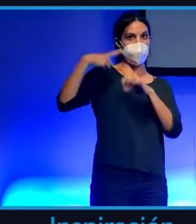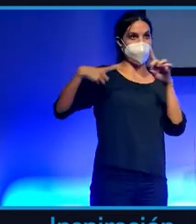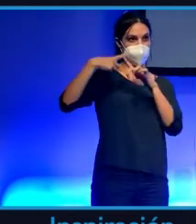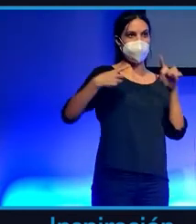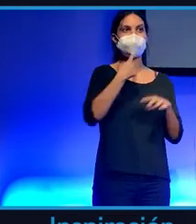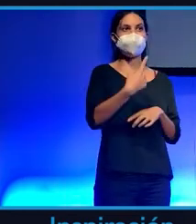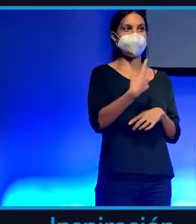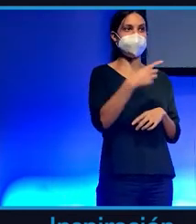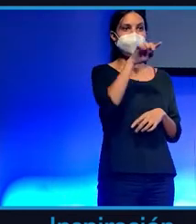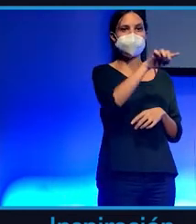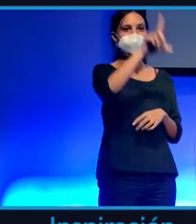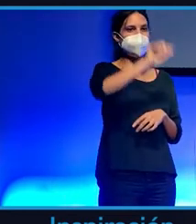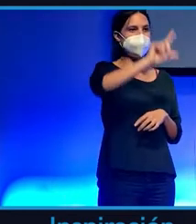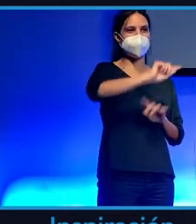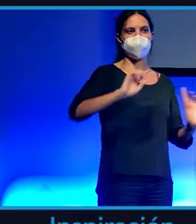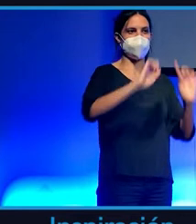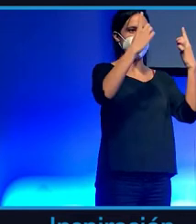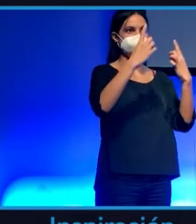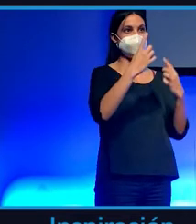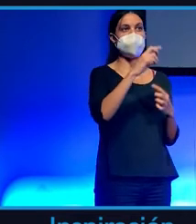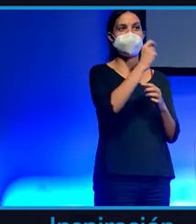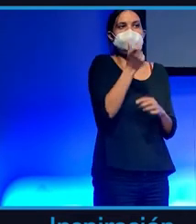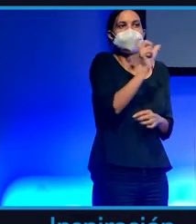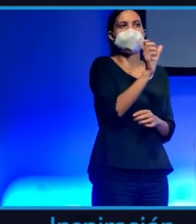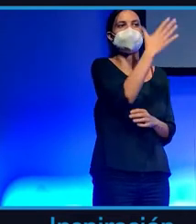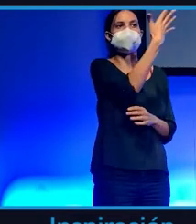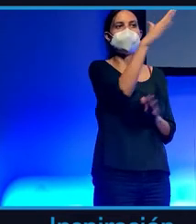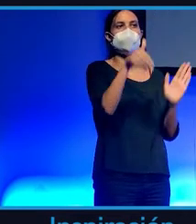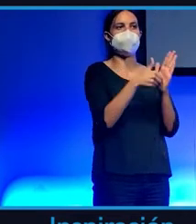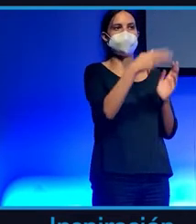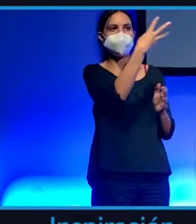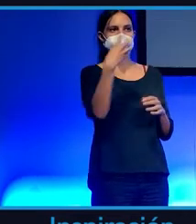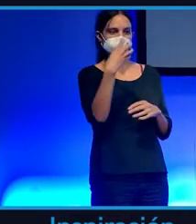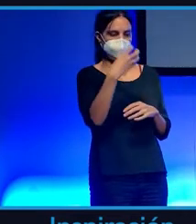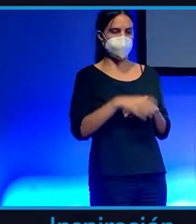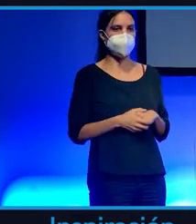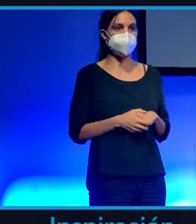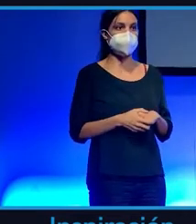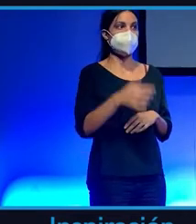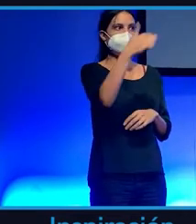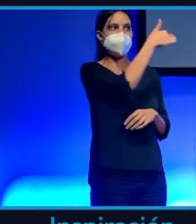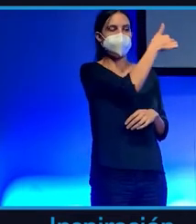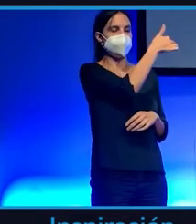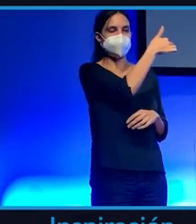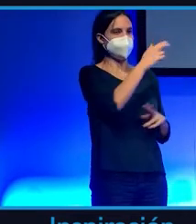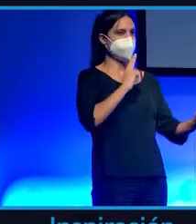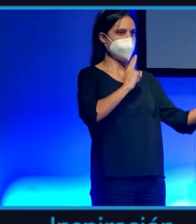barato cuando estaba a 5.300. Este post es muy gracioso leer los comentarios porque lo más suave que me dijeron